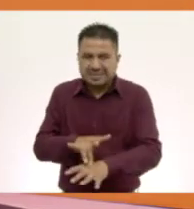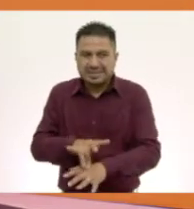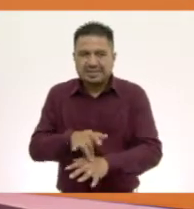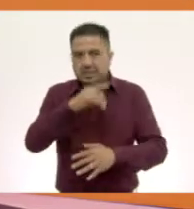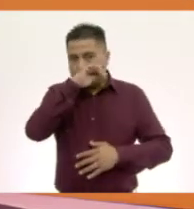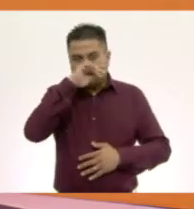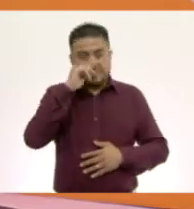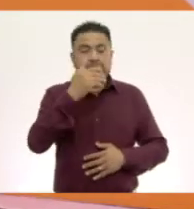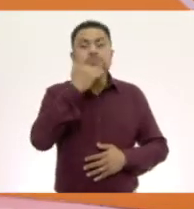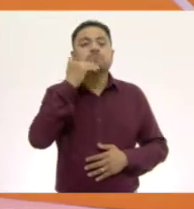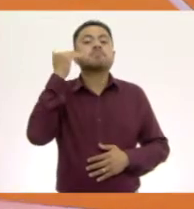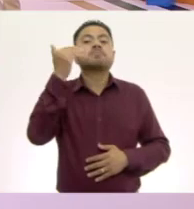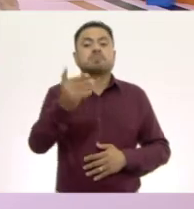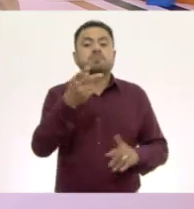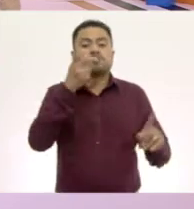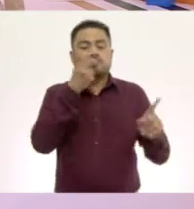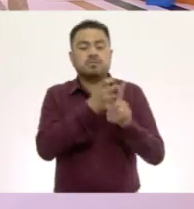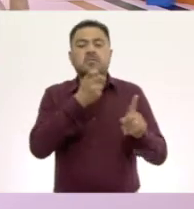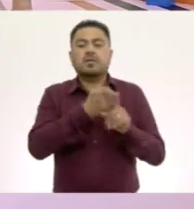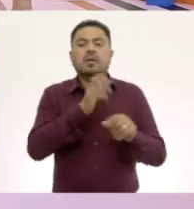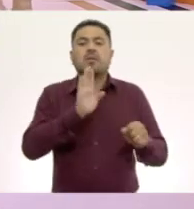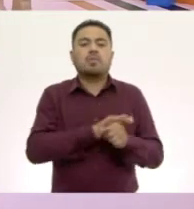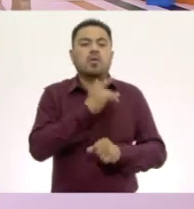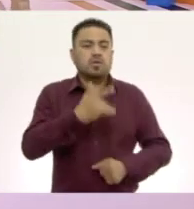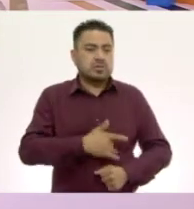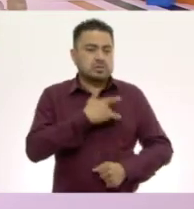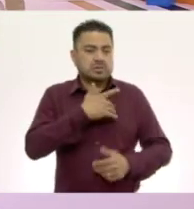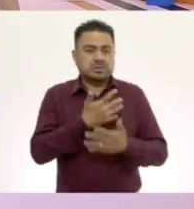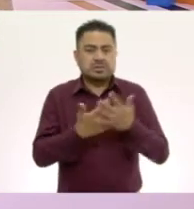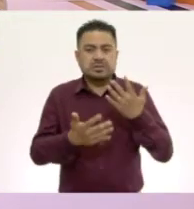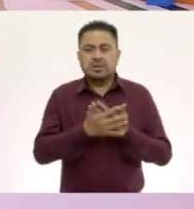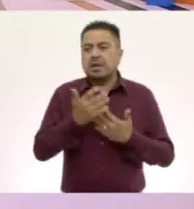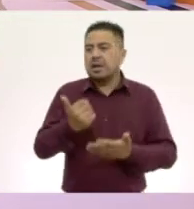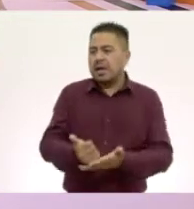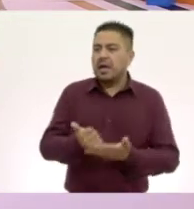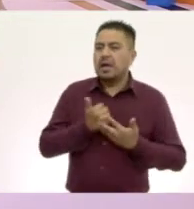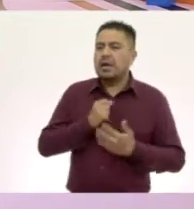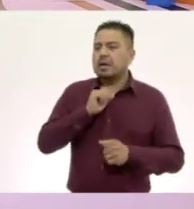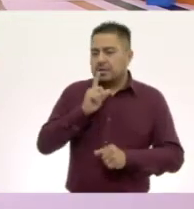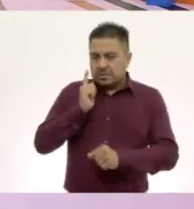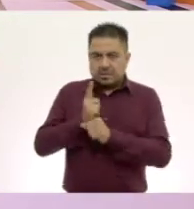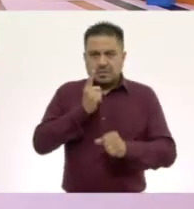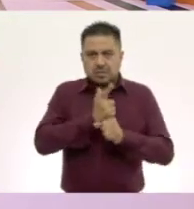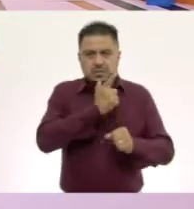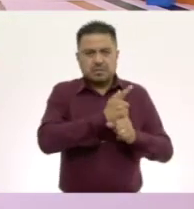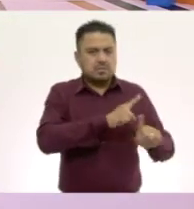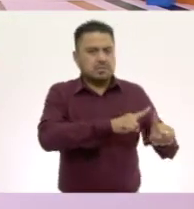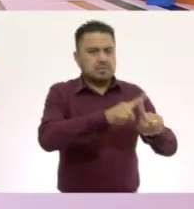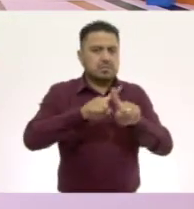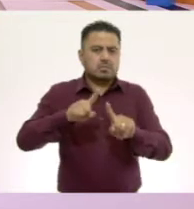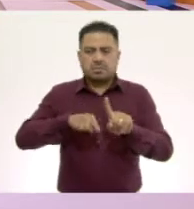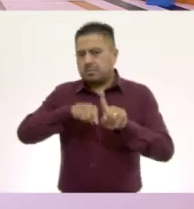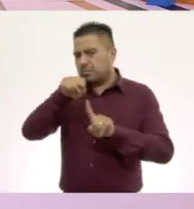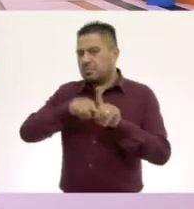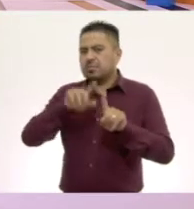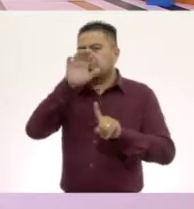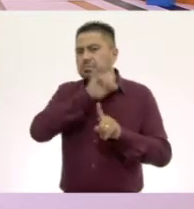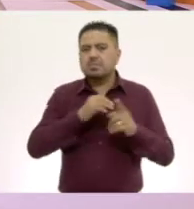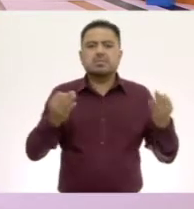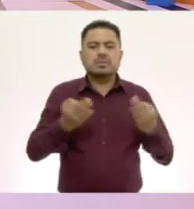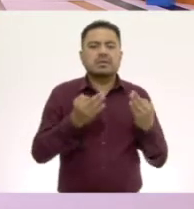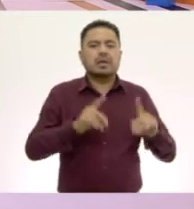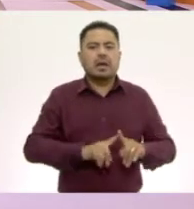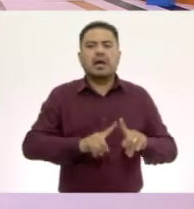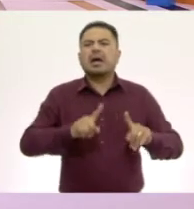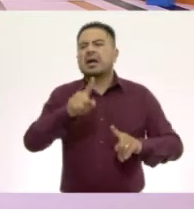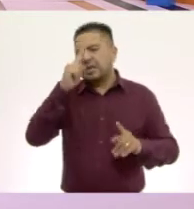Muy bien. Eso es porque el sentido del tacto nos ayuda también a identificar diferentes temperaturas. Y Ale,